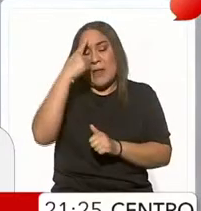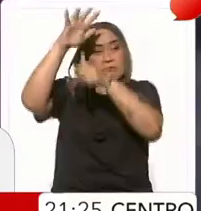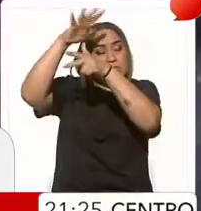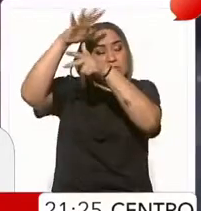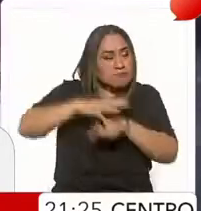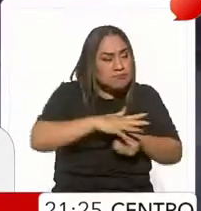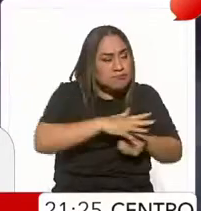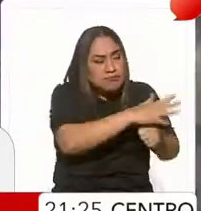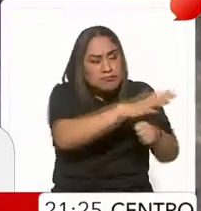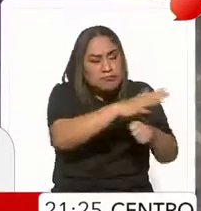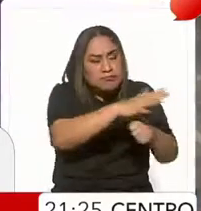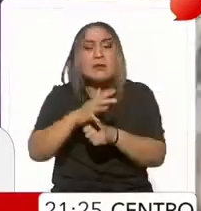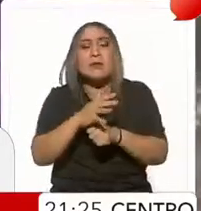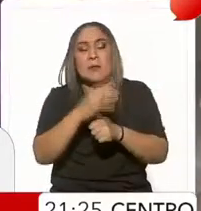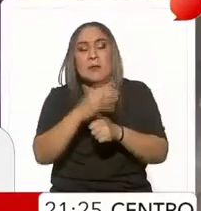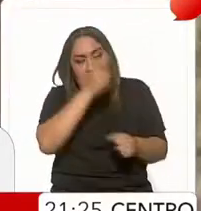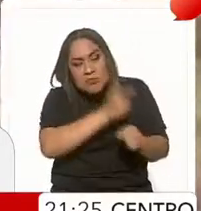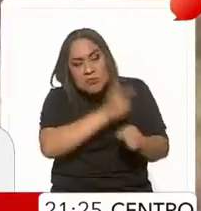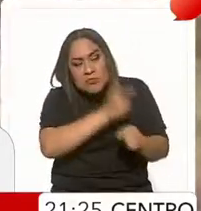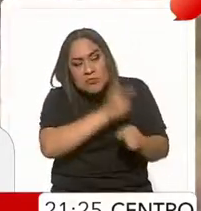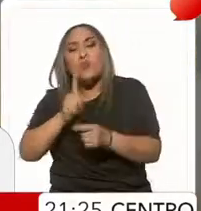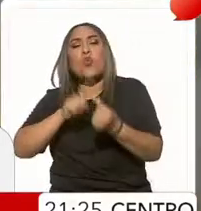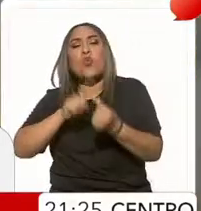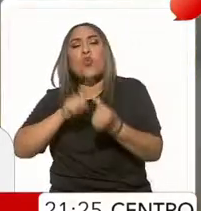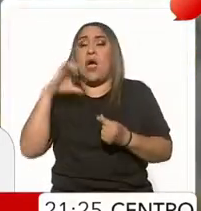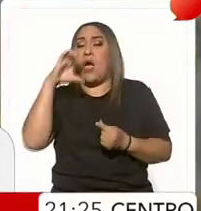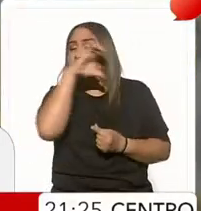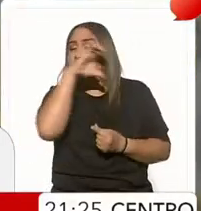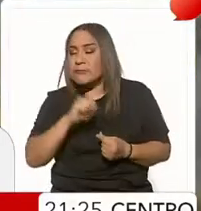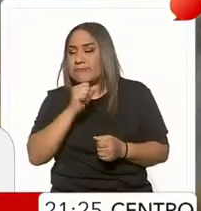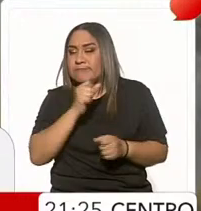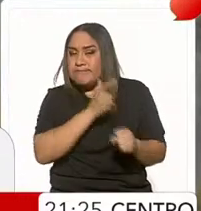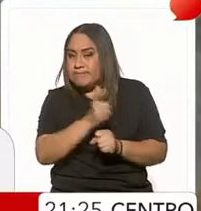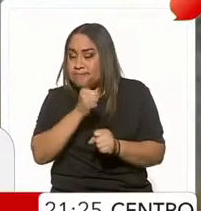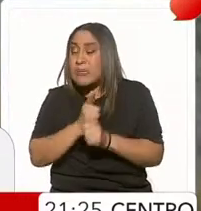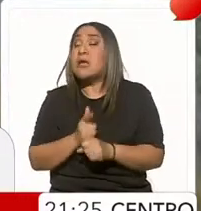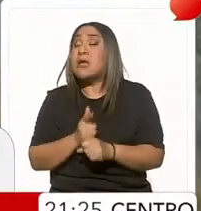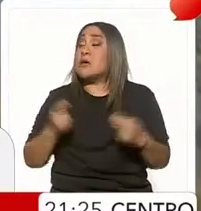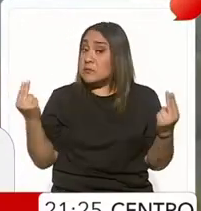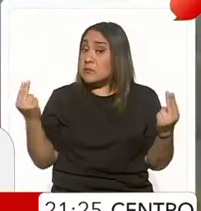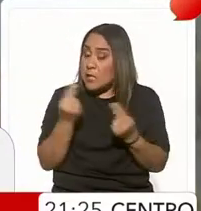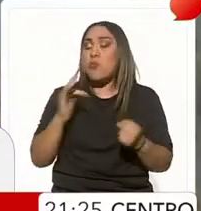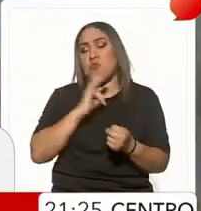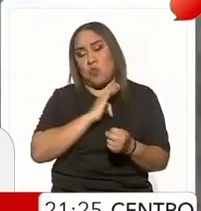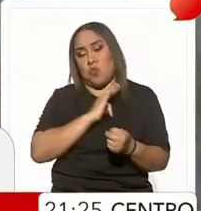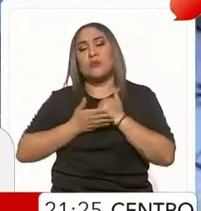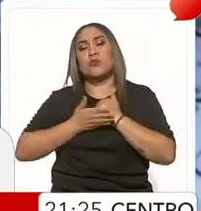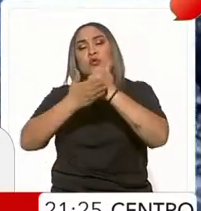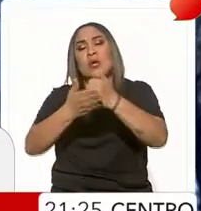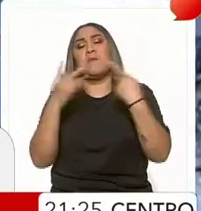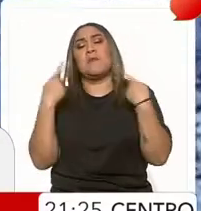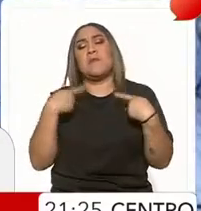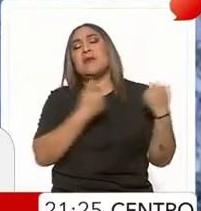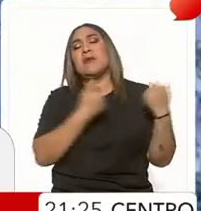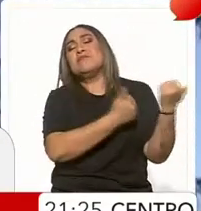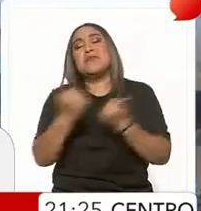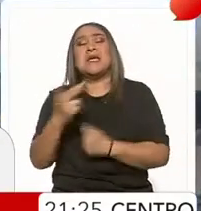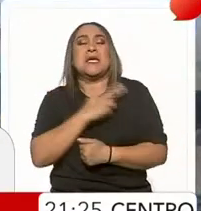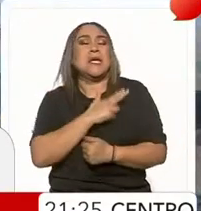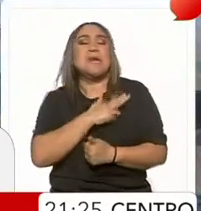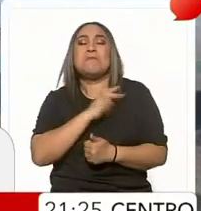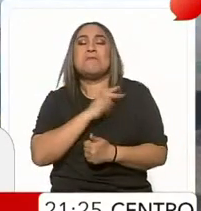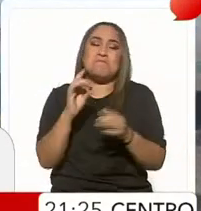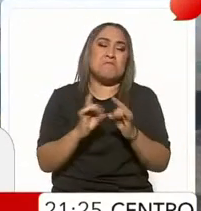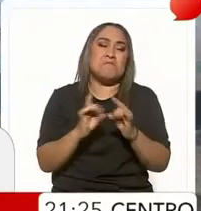y detectar puntos de calor. Y en caso de ser necesario, también apoyar en el traslado de personas lesionadas. El gobierno